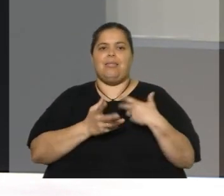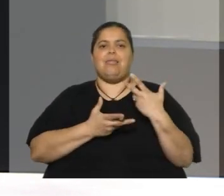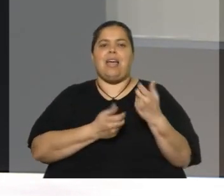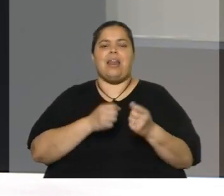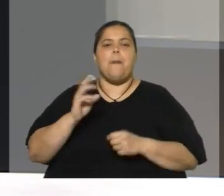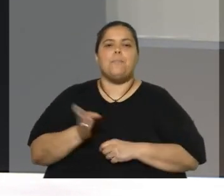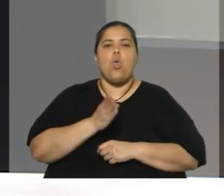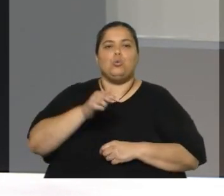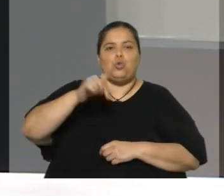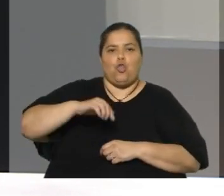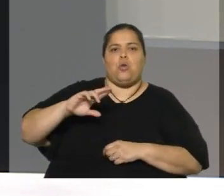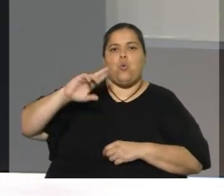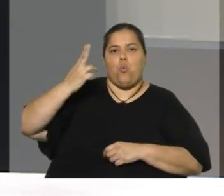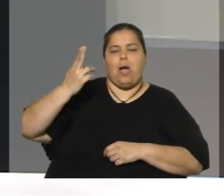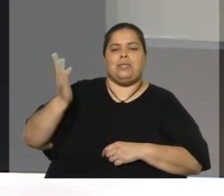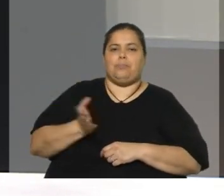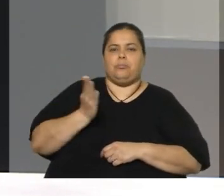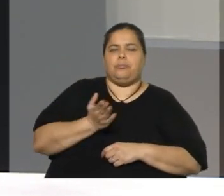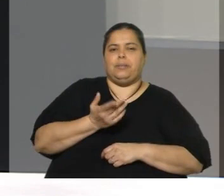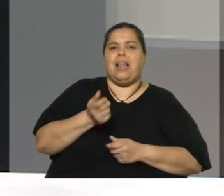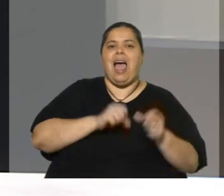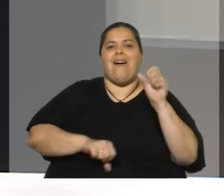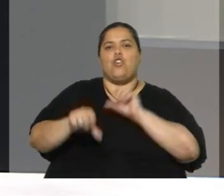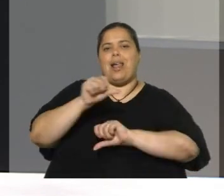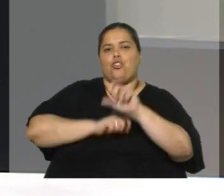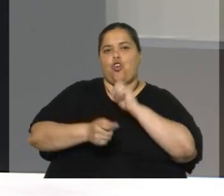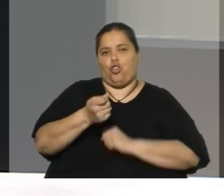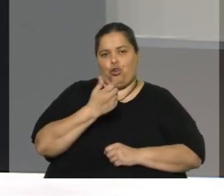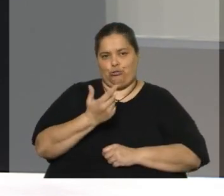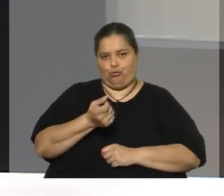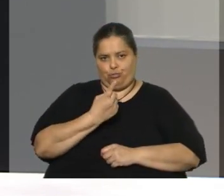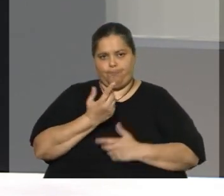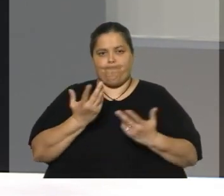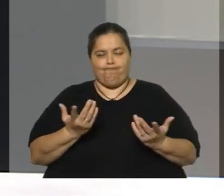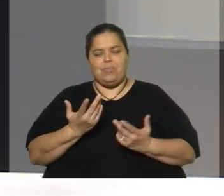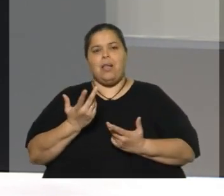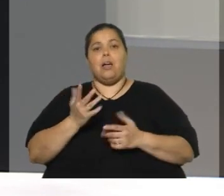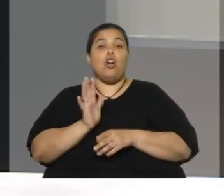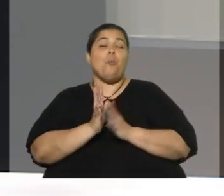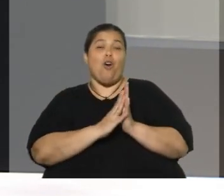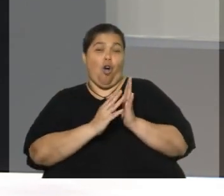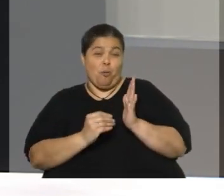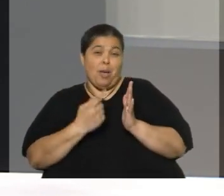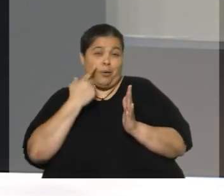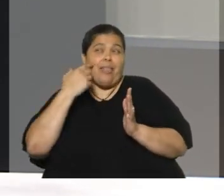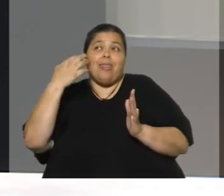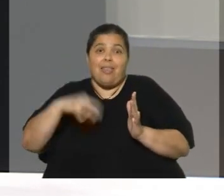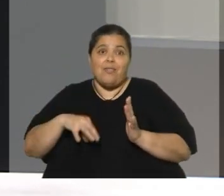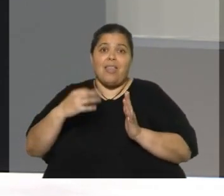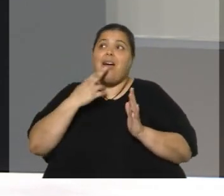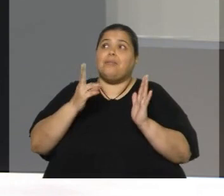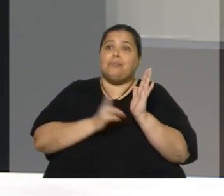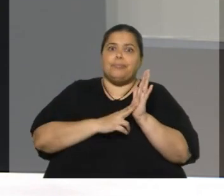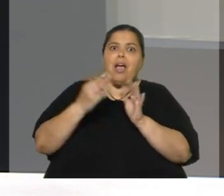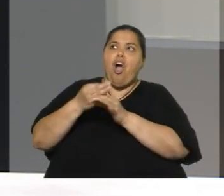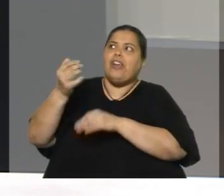producción nacional de productos fármacos. La copia, ¿no? Porque en el fondo hay que entender que en la industria están